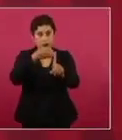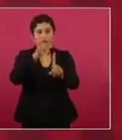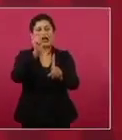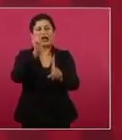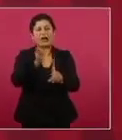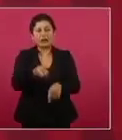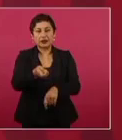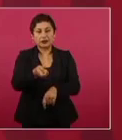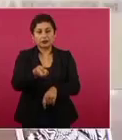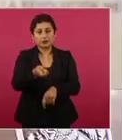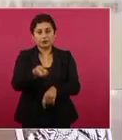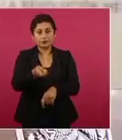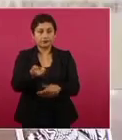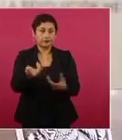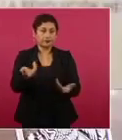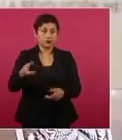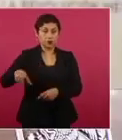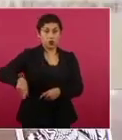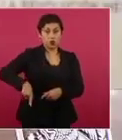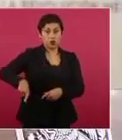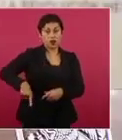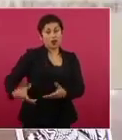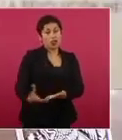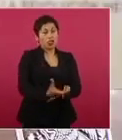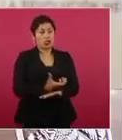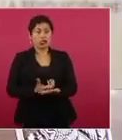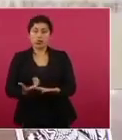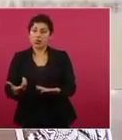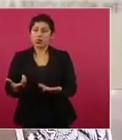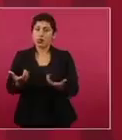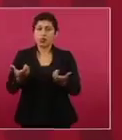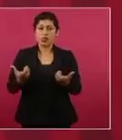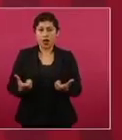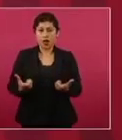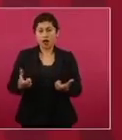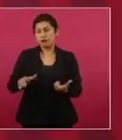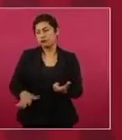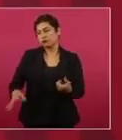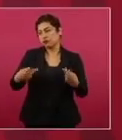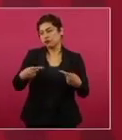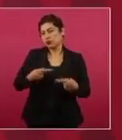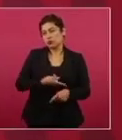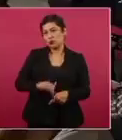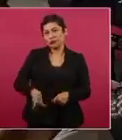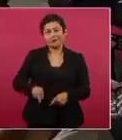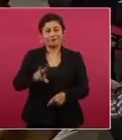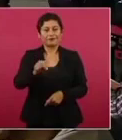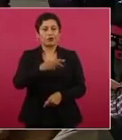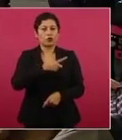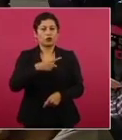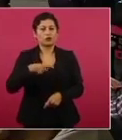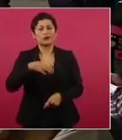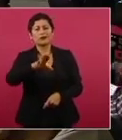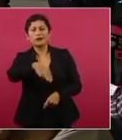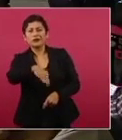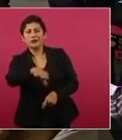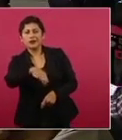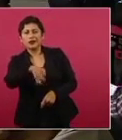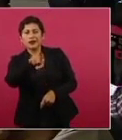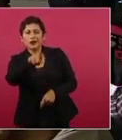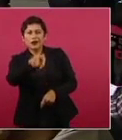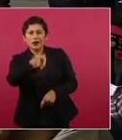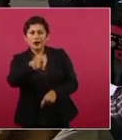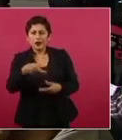gobierno rico con pueblo pobre. ¿Dónde ha detectado los despilfarros? ¿Dónde ha